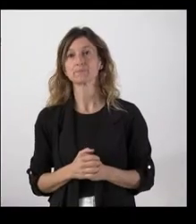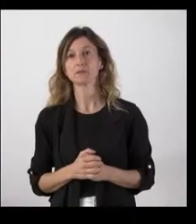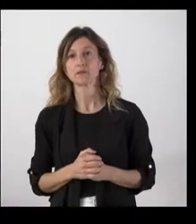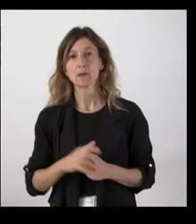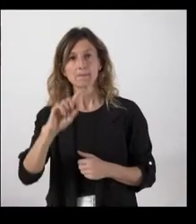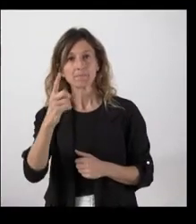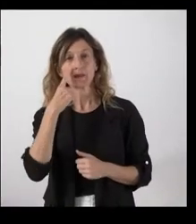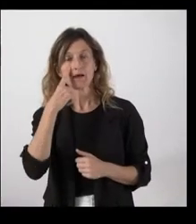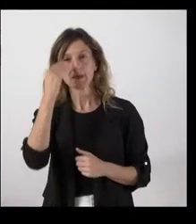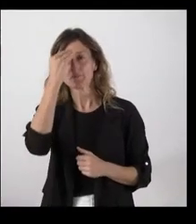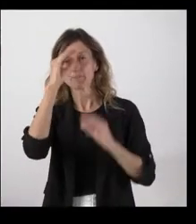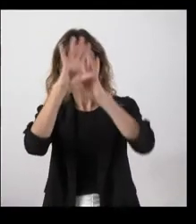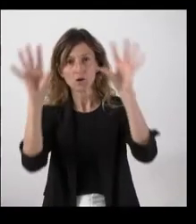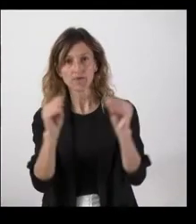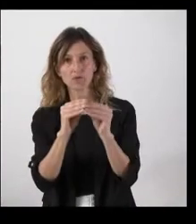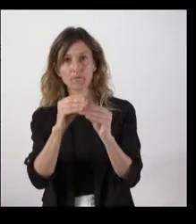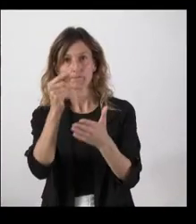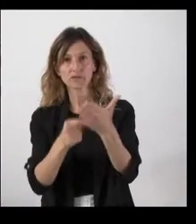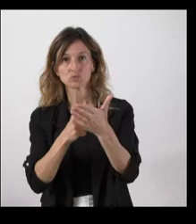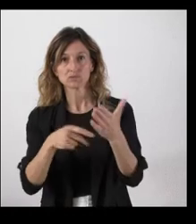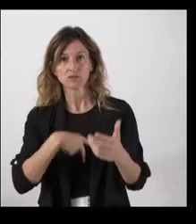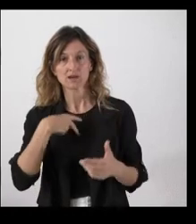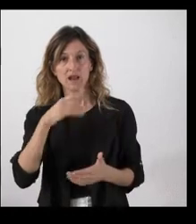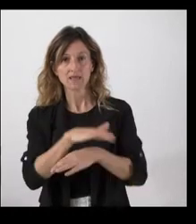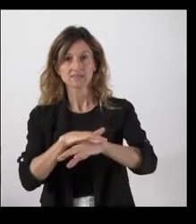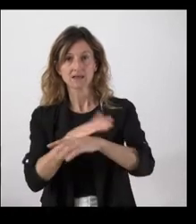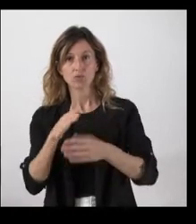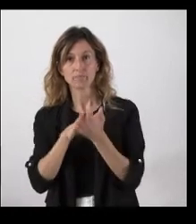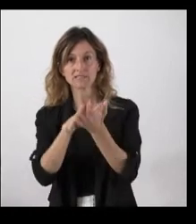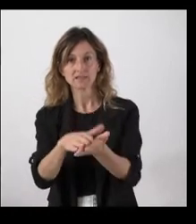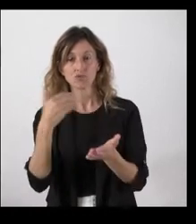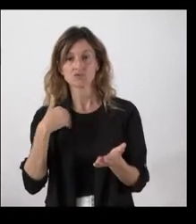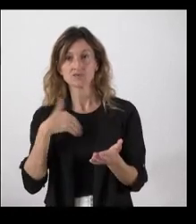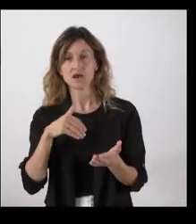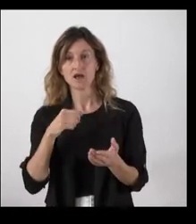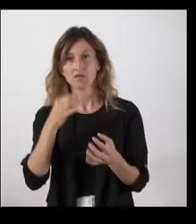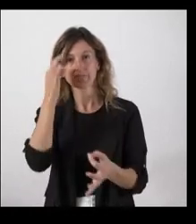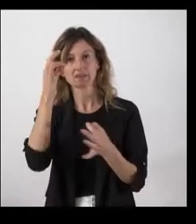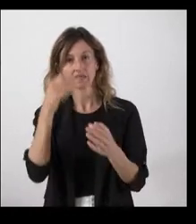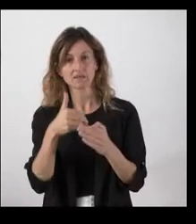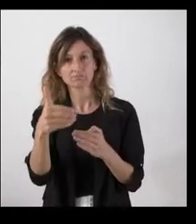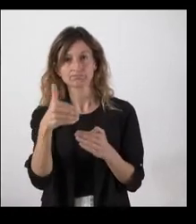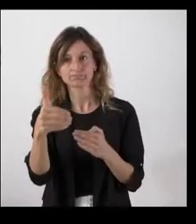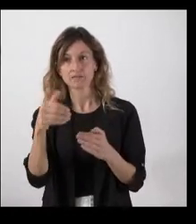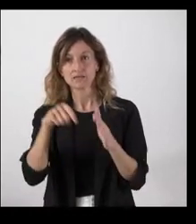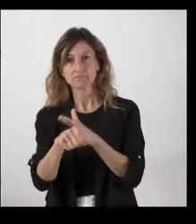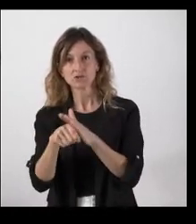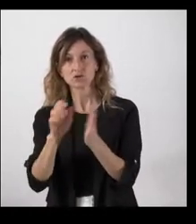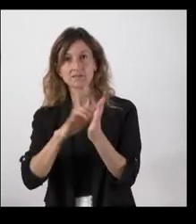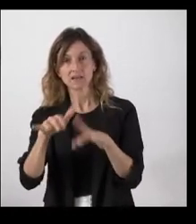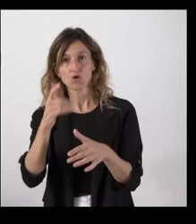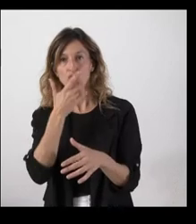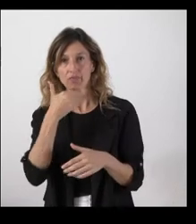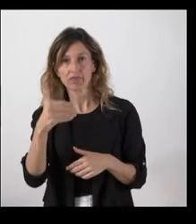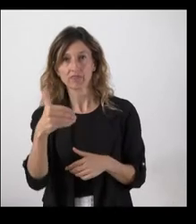una valoración de lo que se conoce del presupuesto general del Estado, que ya está presentado y se conocerá con más detalle los pormenores de inversiones en Castileón, pero bueno,